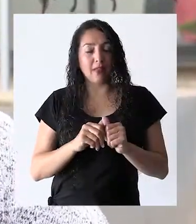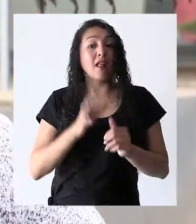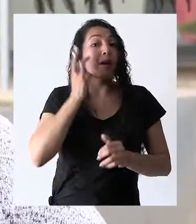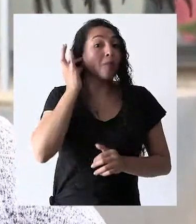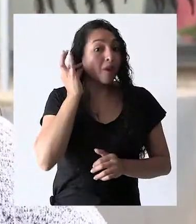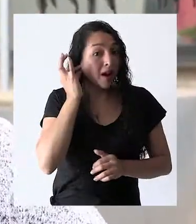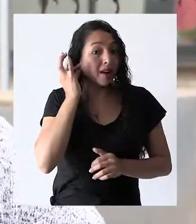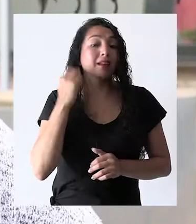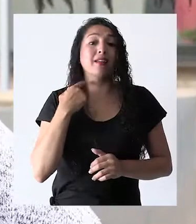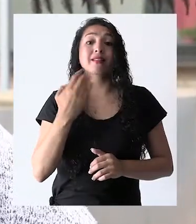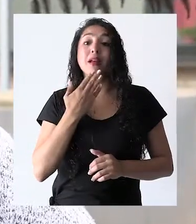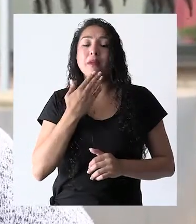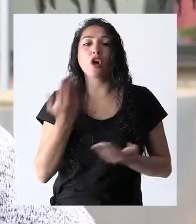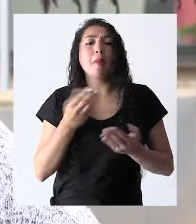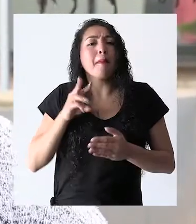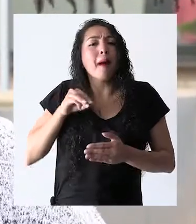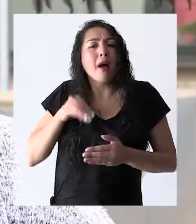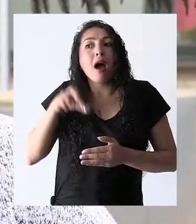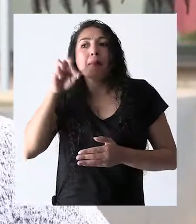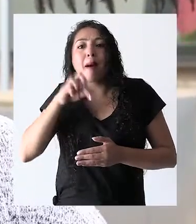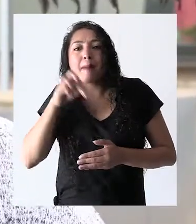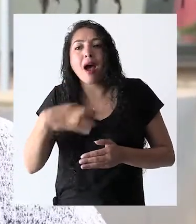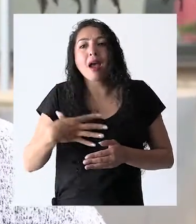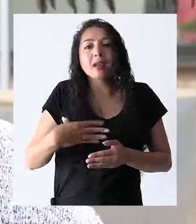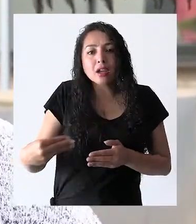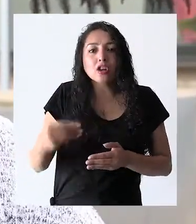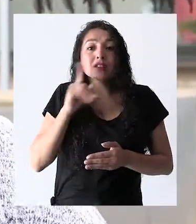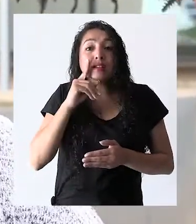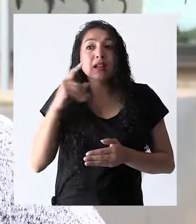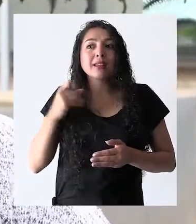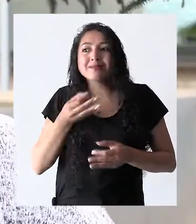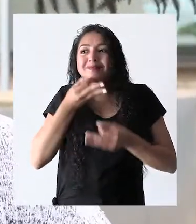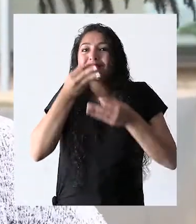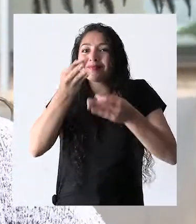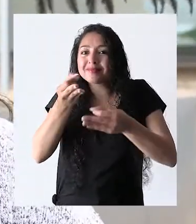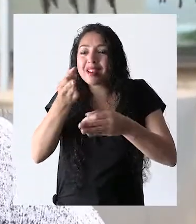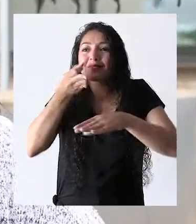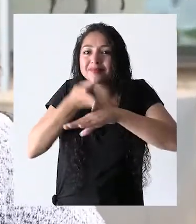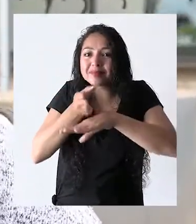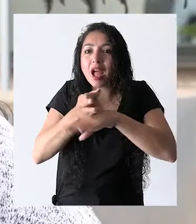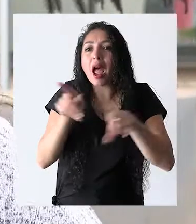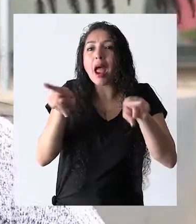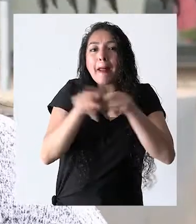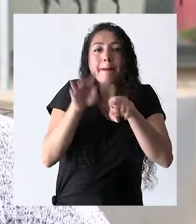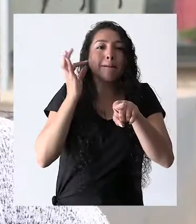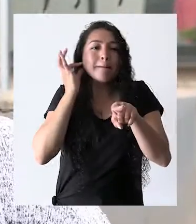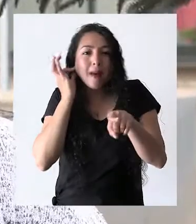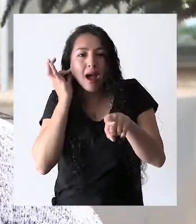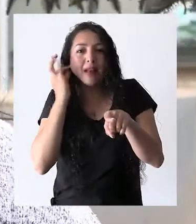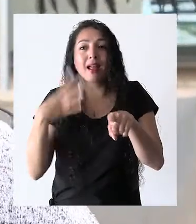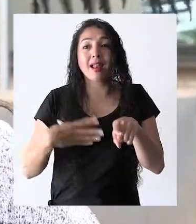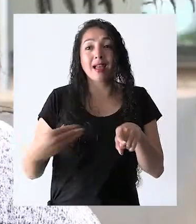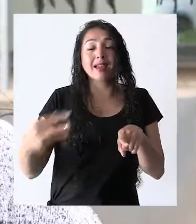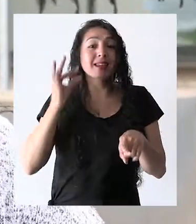de las mujeres, que también como mamá, como papá, como hijo, tienen que orientar a las mujeres, a las hermanas, a